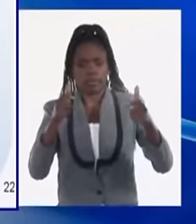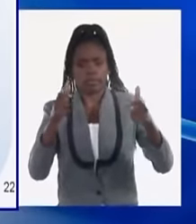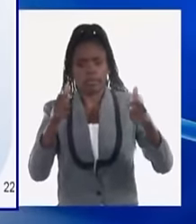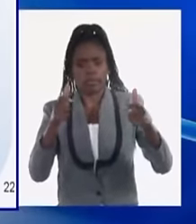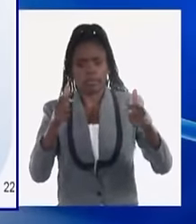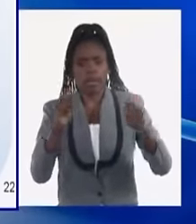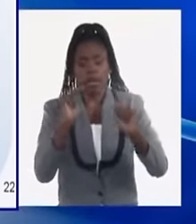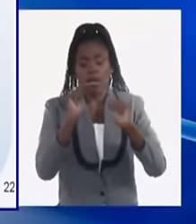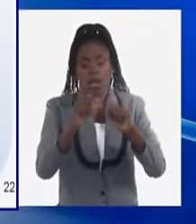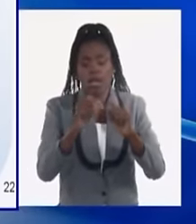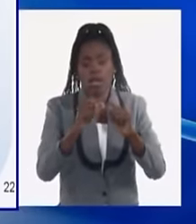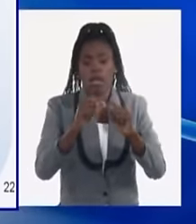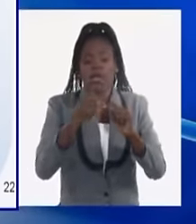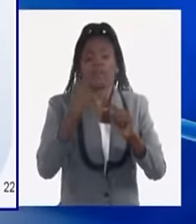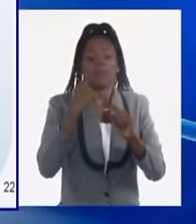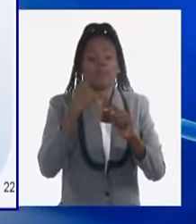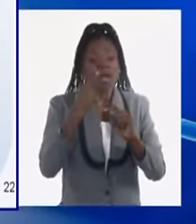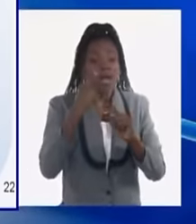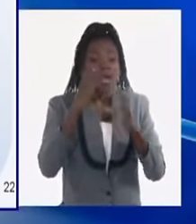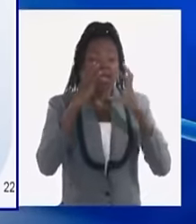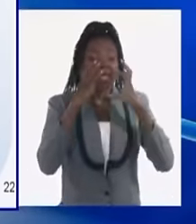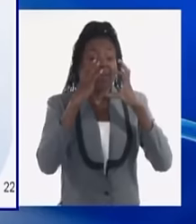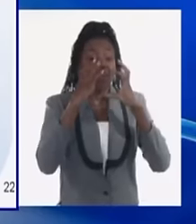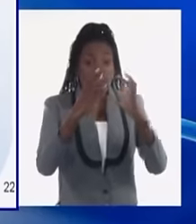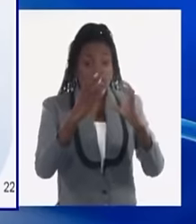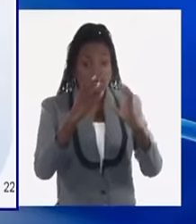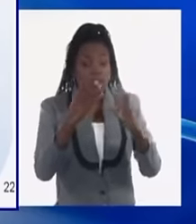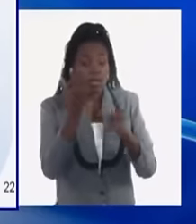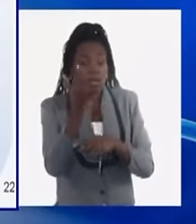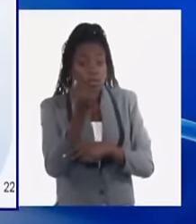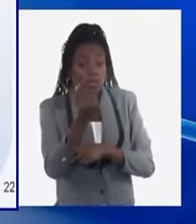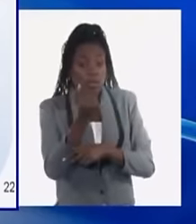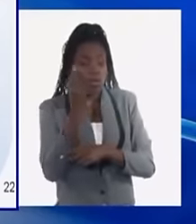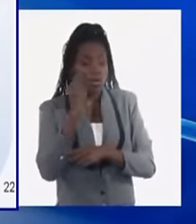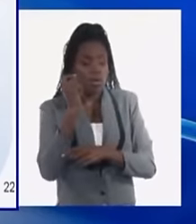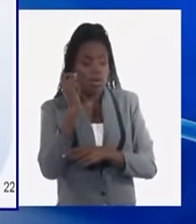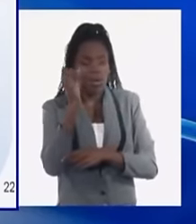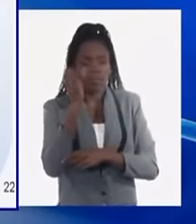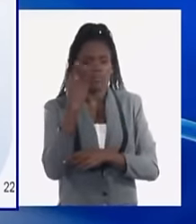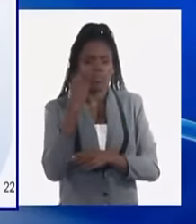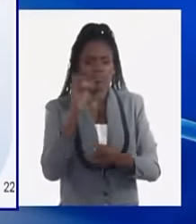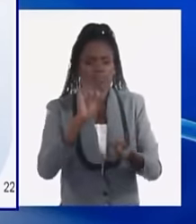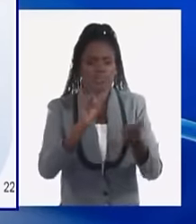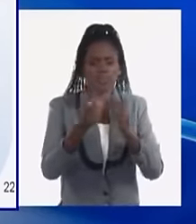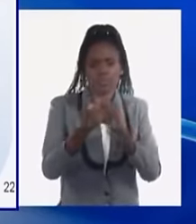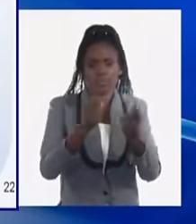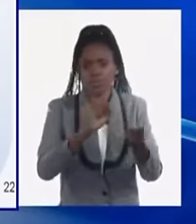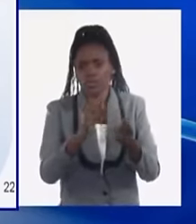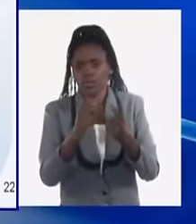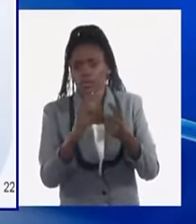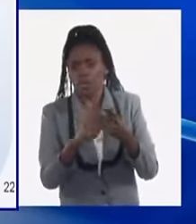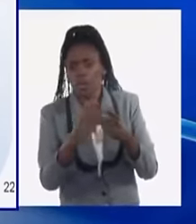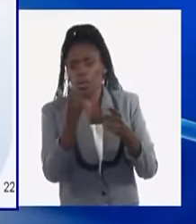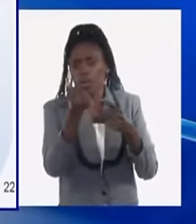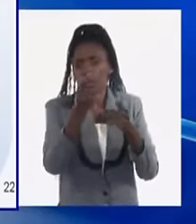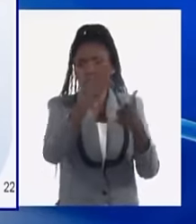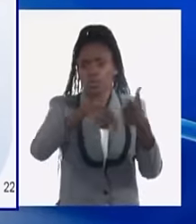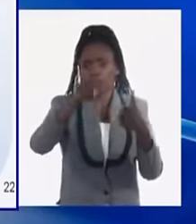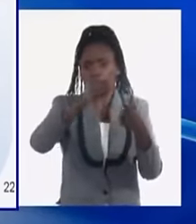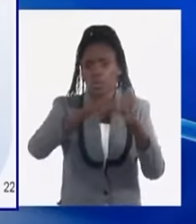esencial en materia de gestión macroeconómica y coordinación entre el plan, el presupuesto y la